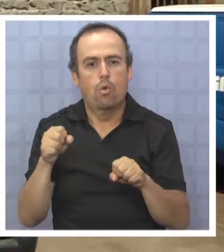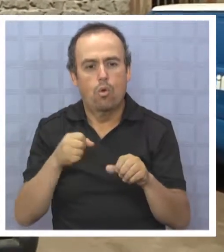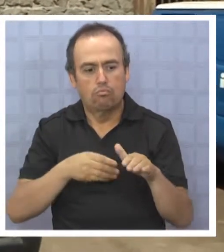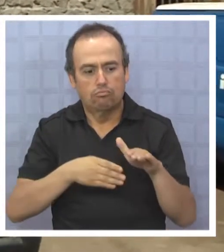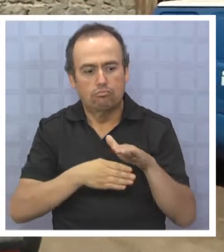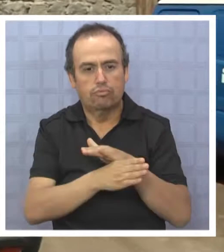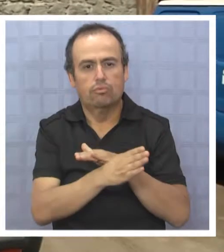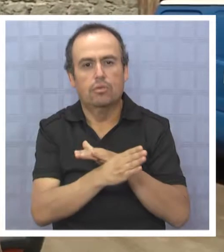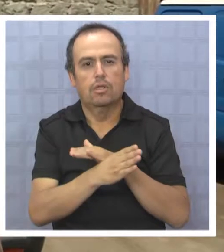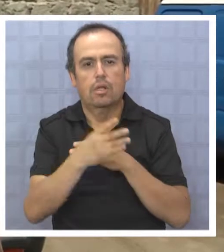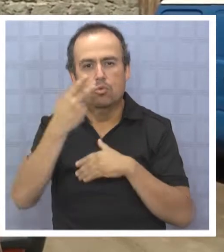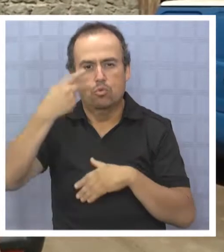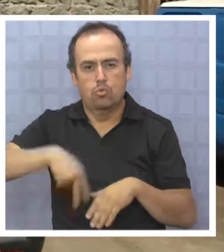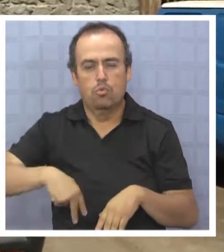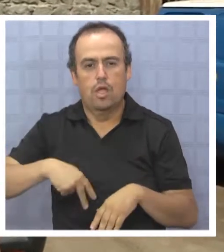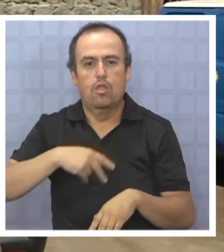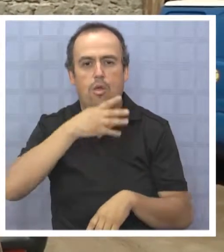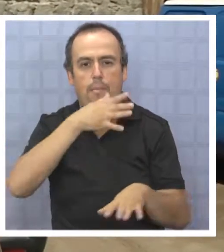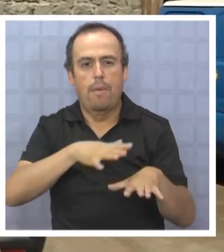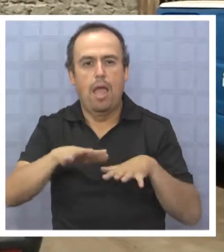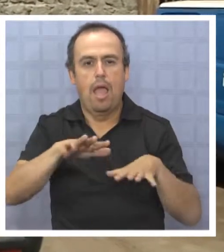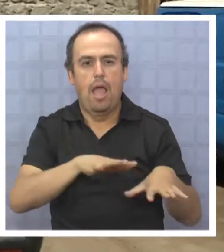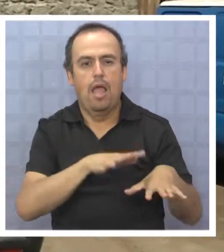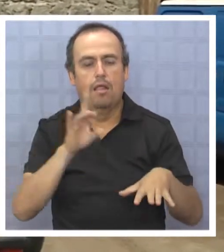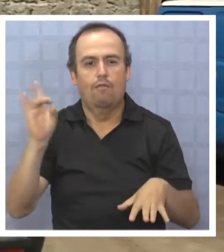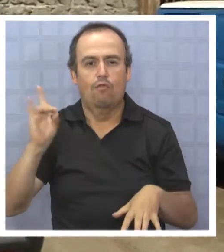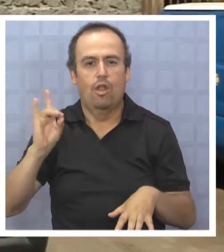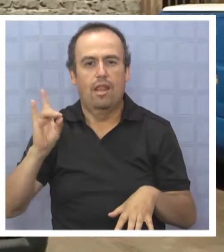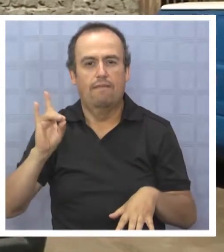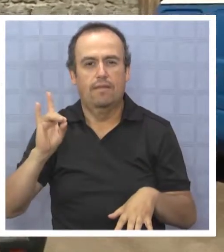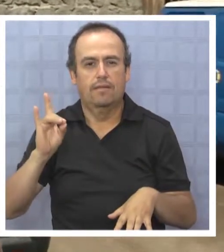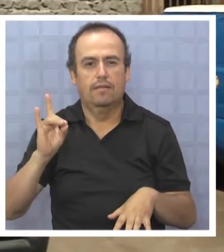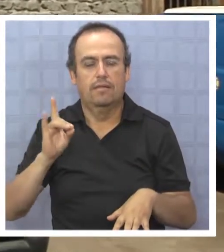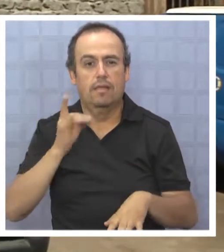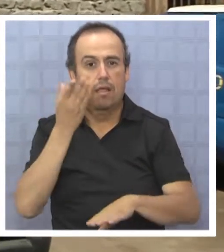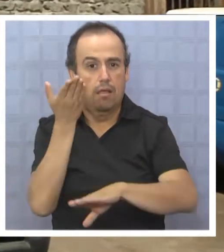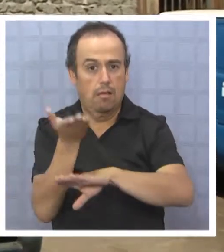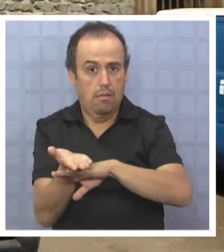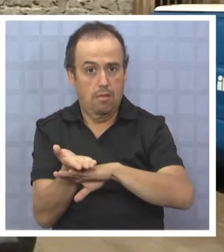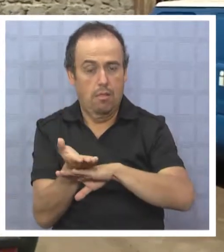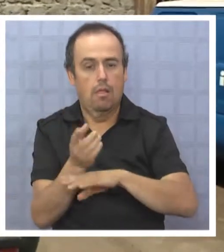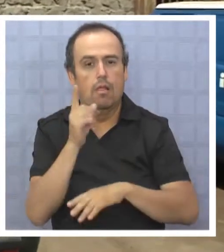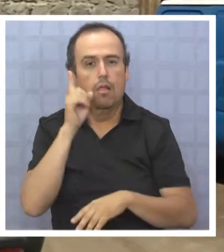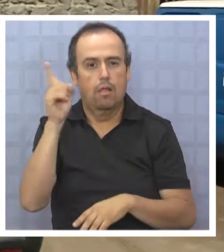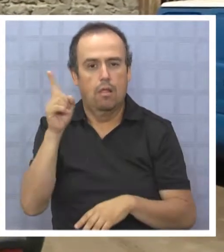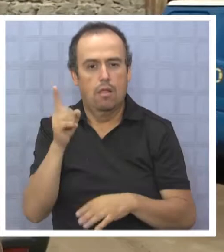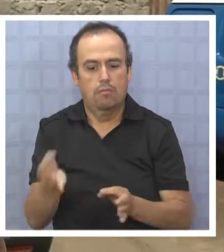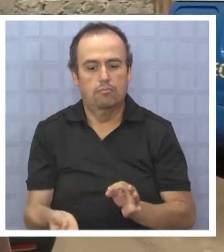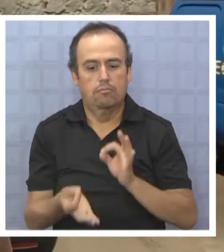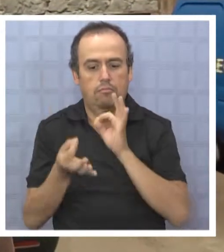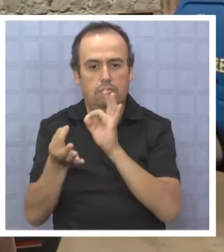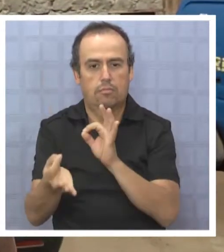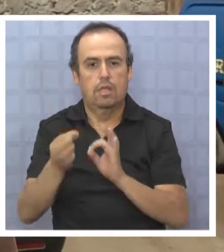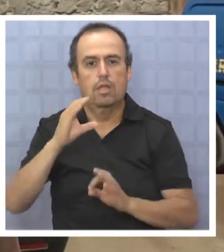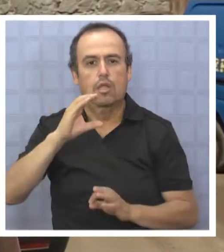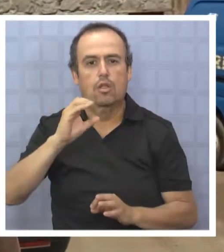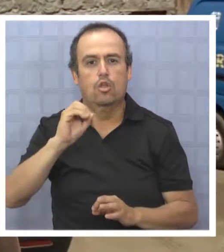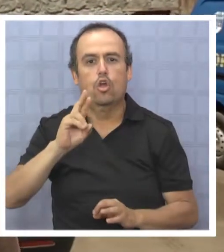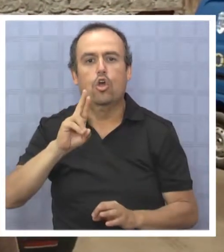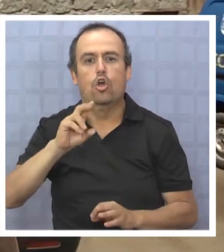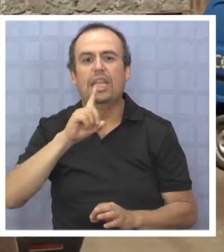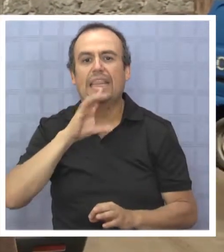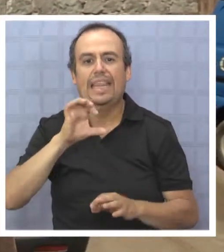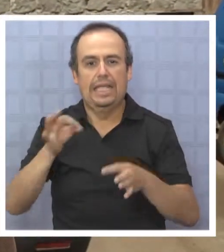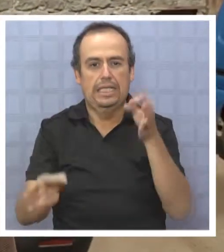soberana al mar. Esa petición formulada la Corte tendrá que ser conocida por esta.